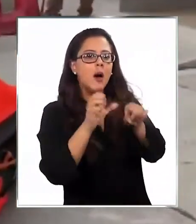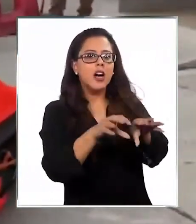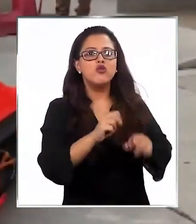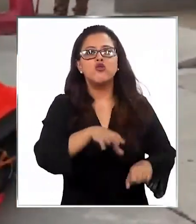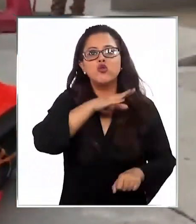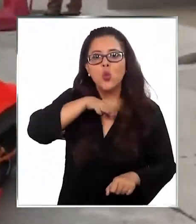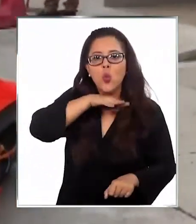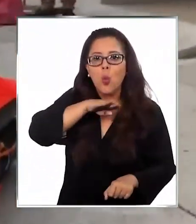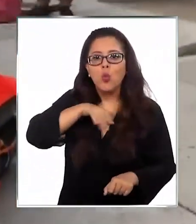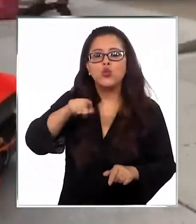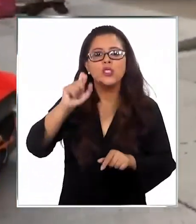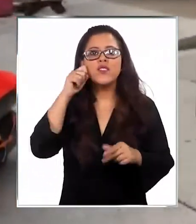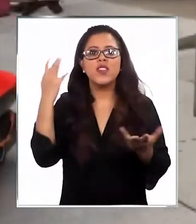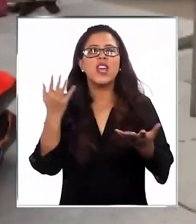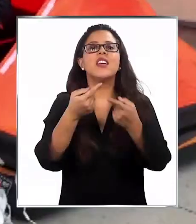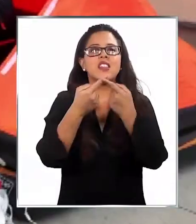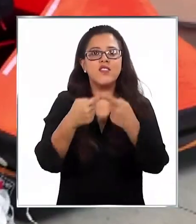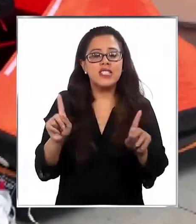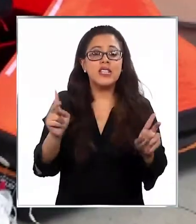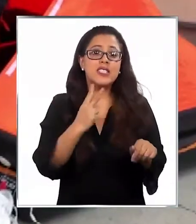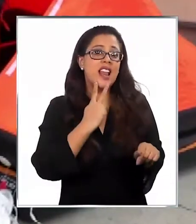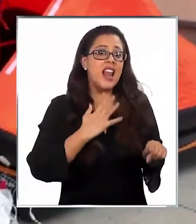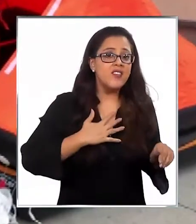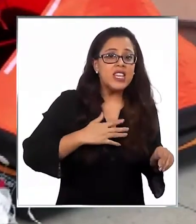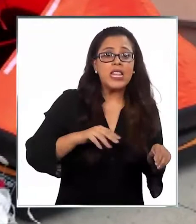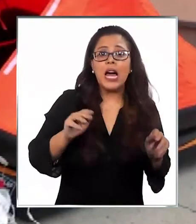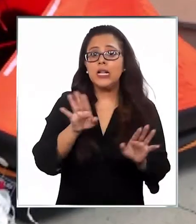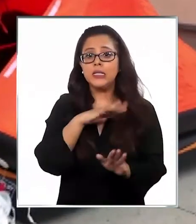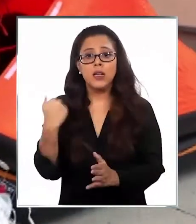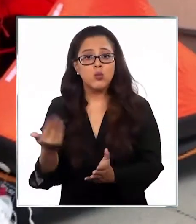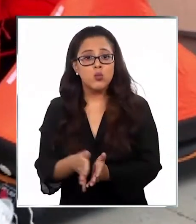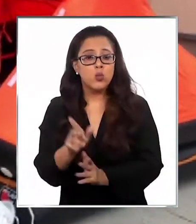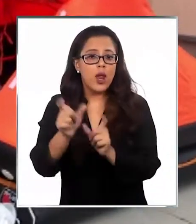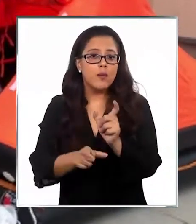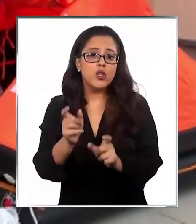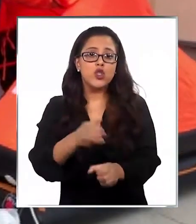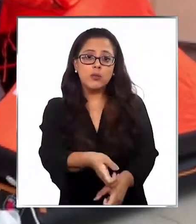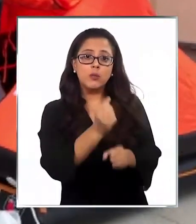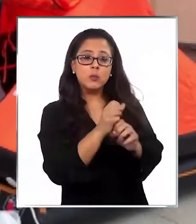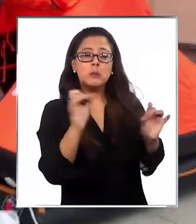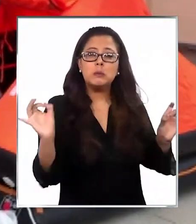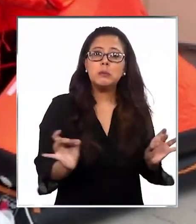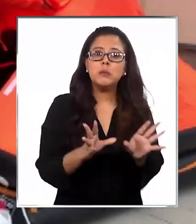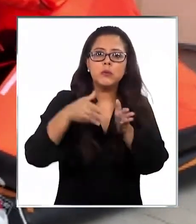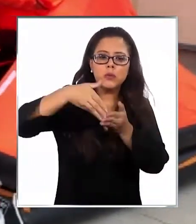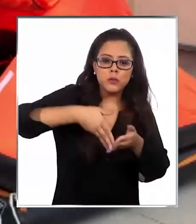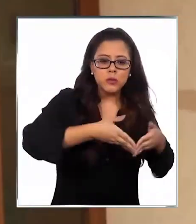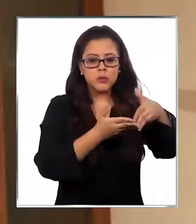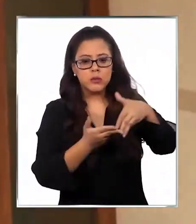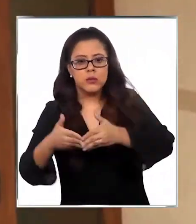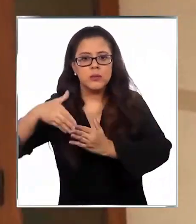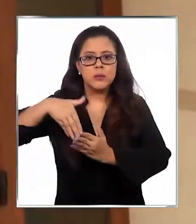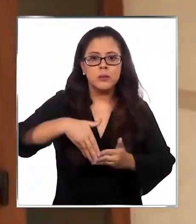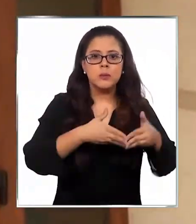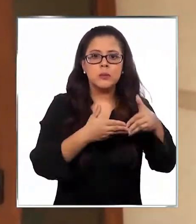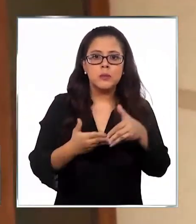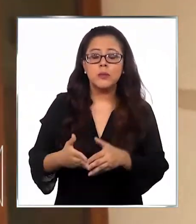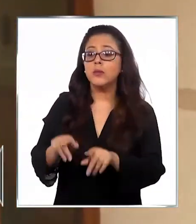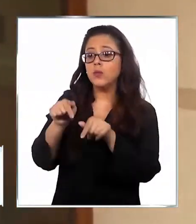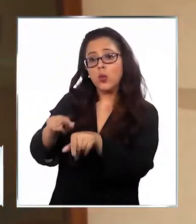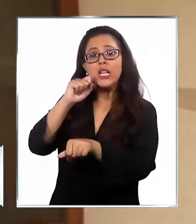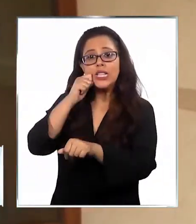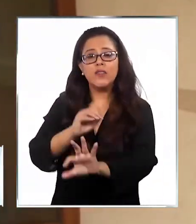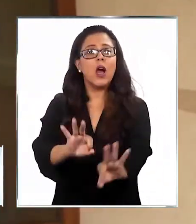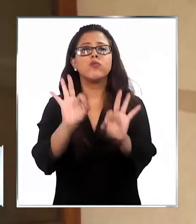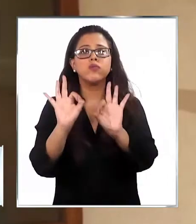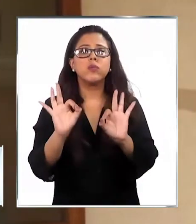su uso, que puede significar la diferencia entre la vida y la muerte de los pescadores en caso de naufragio. Me parece excelente